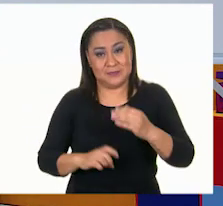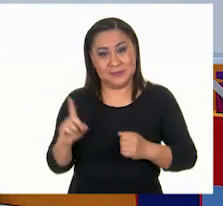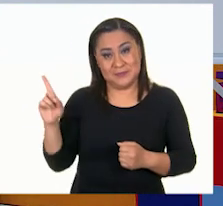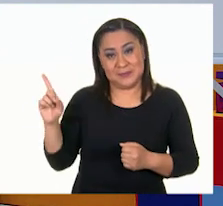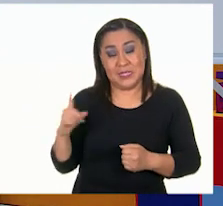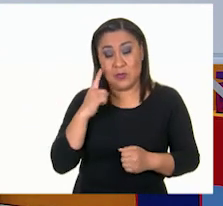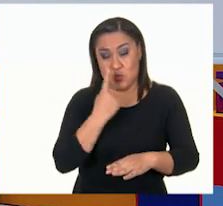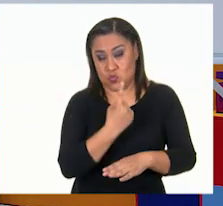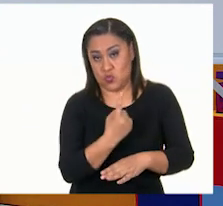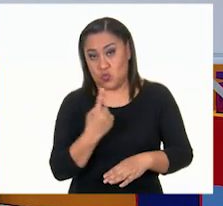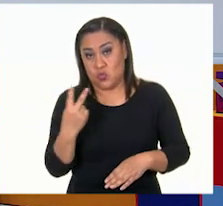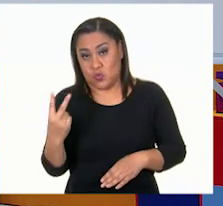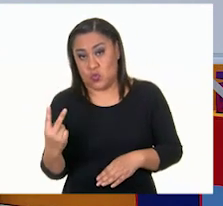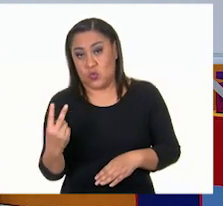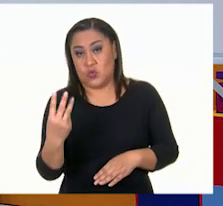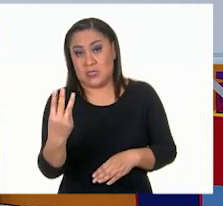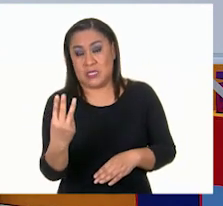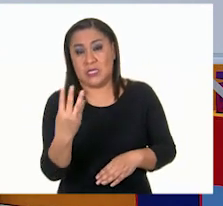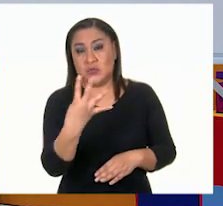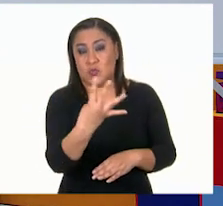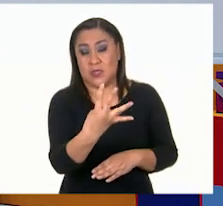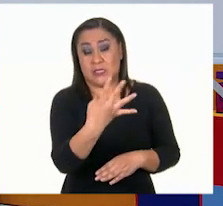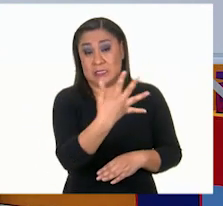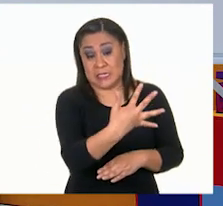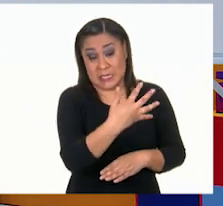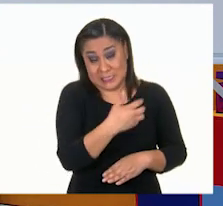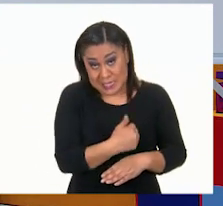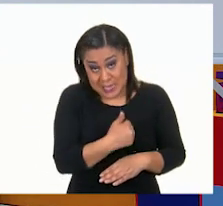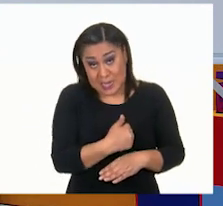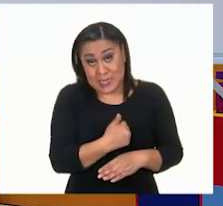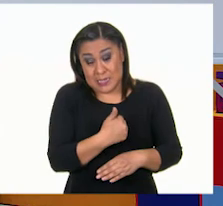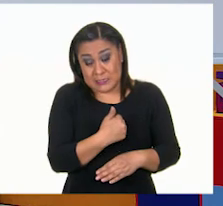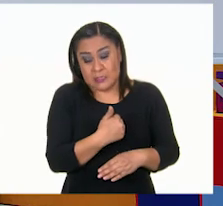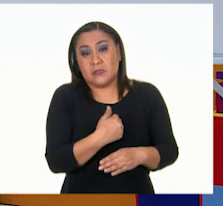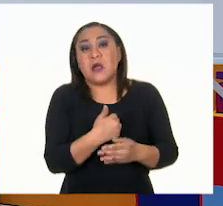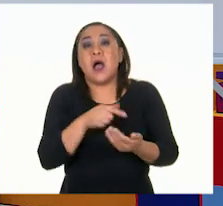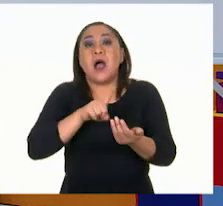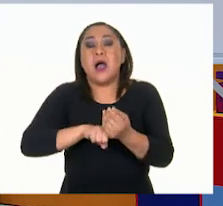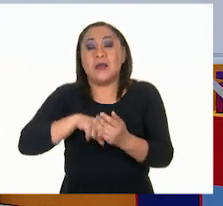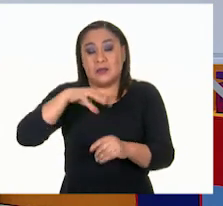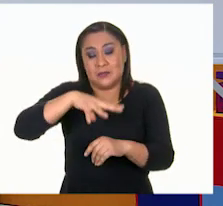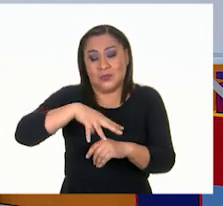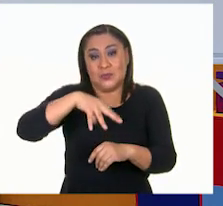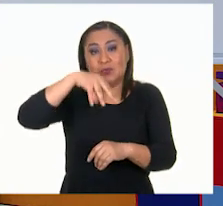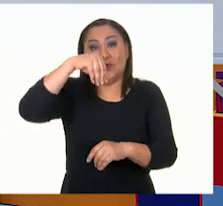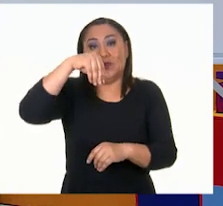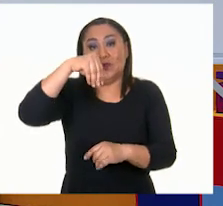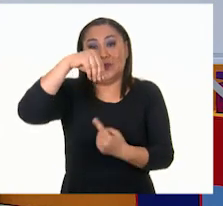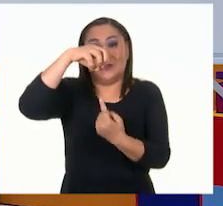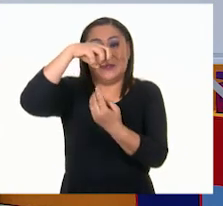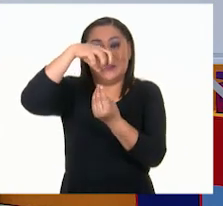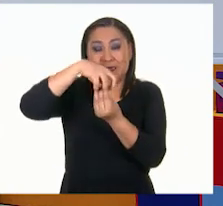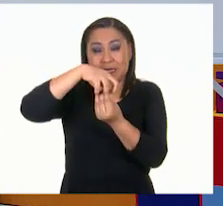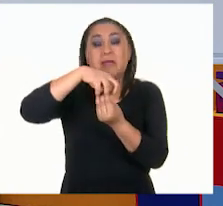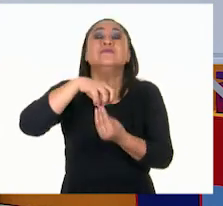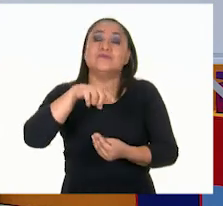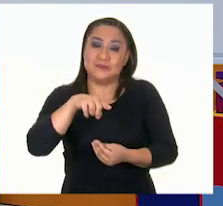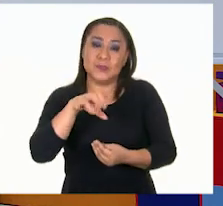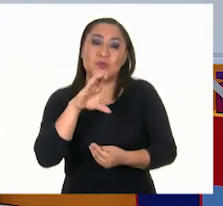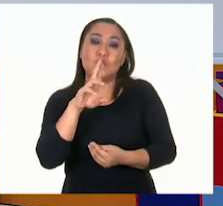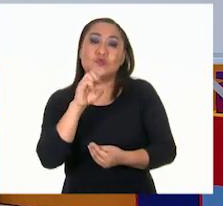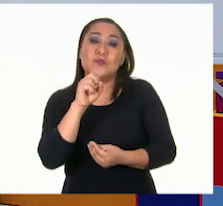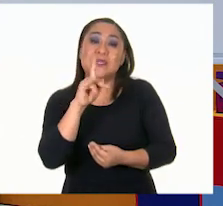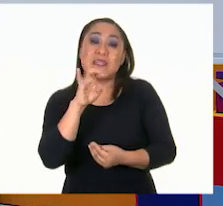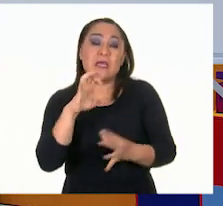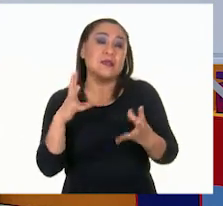tres, cuatro, cinco, seis y arriba tengo la cúspide y